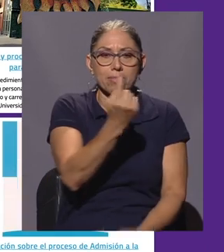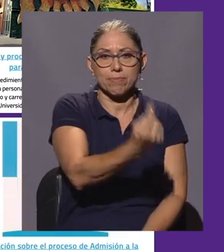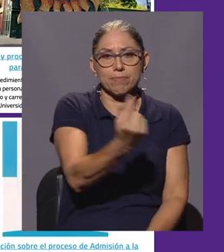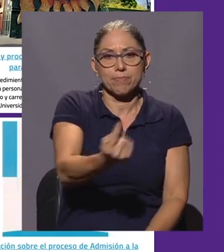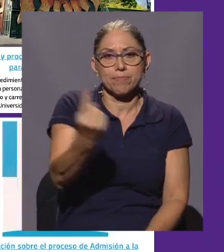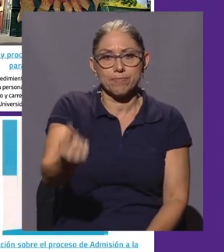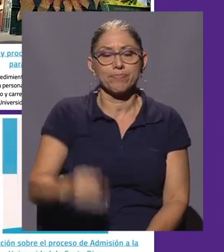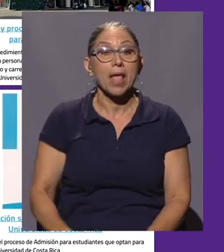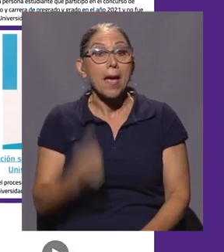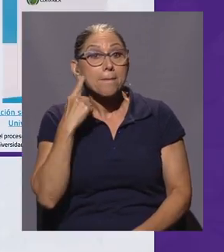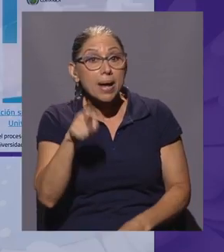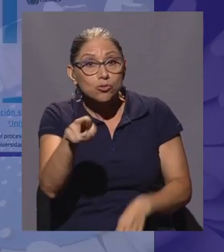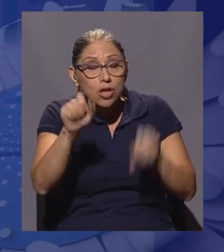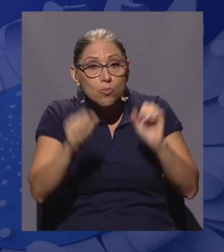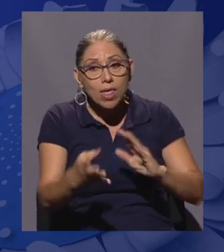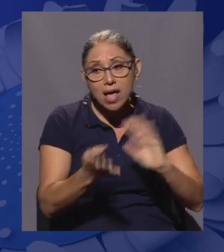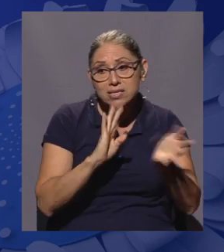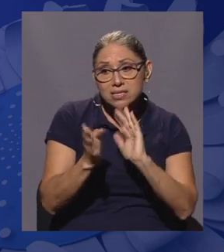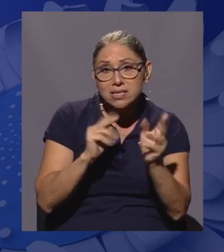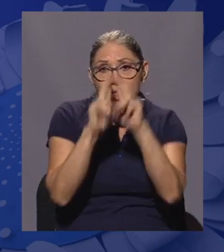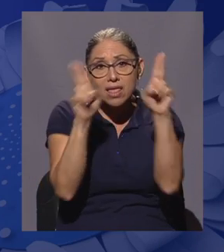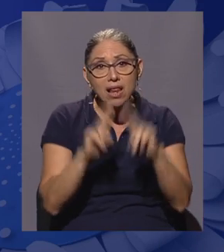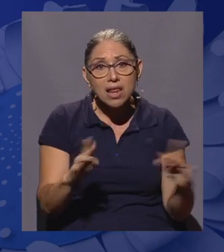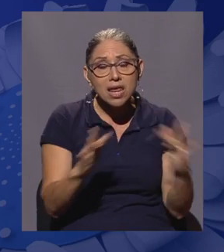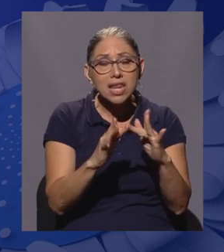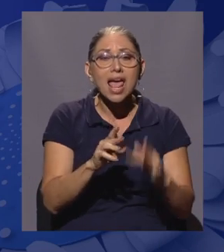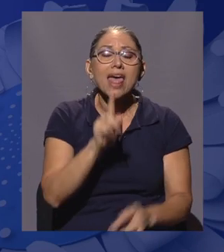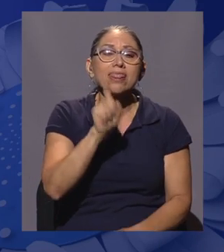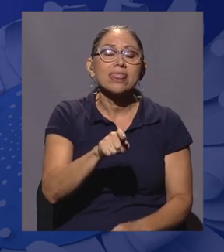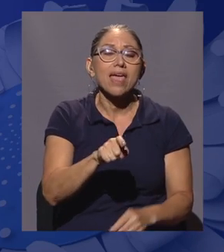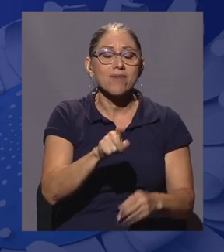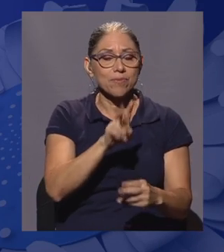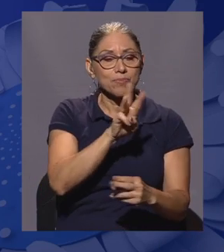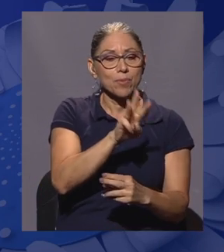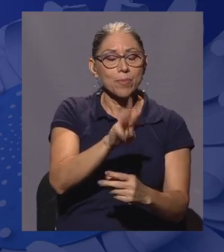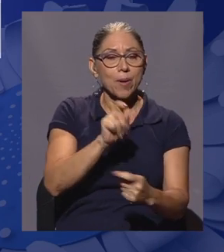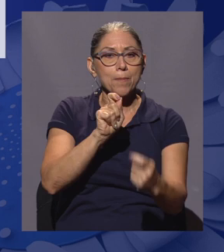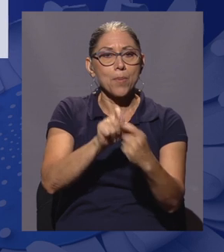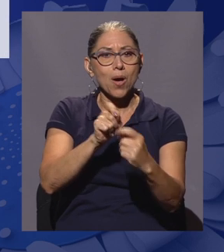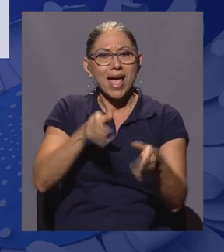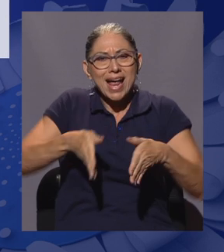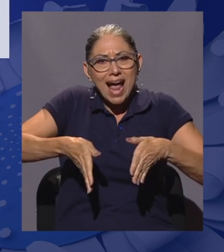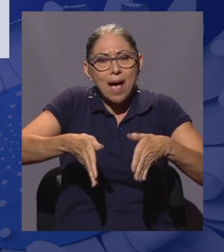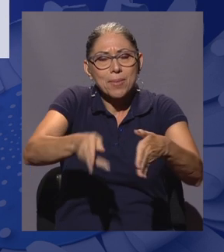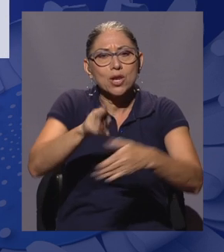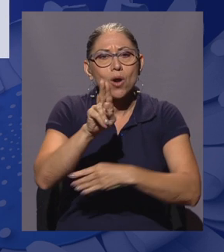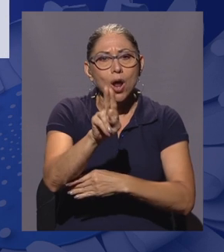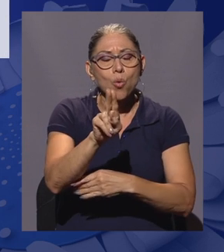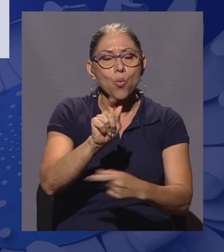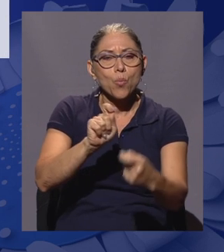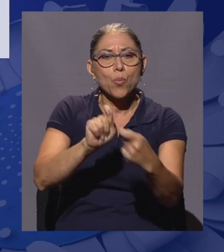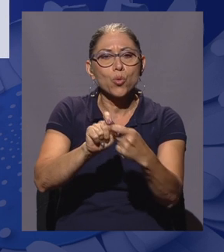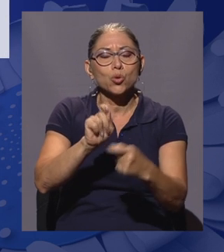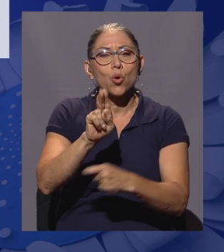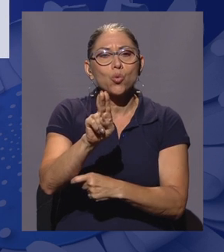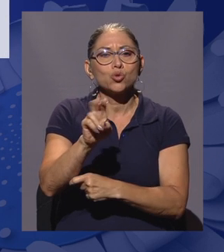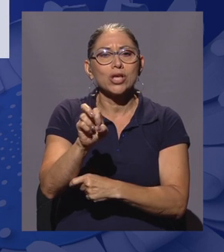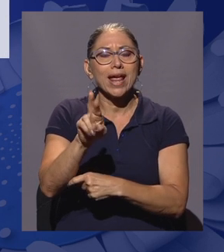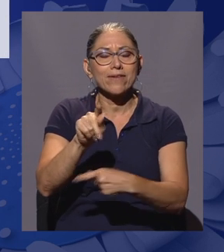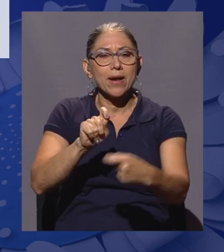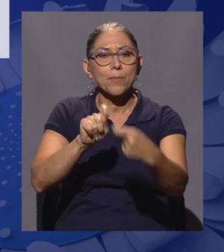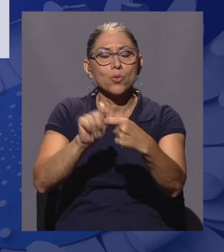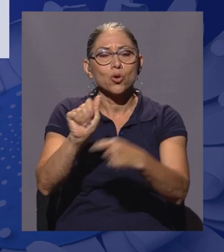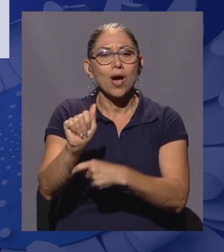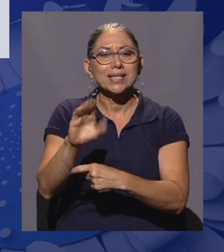Para acceder al chat en línea se debe ingresar en la dirección caminoalau.ucr.ac.cr